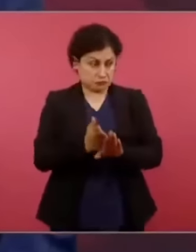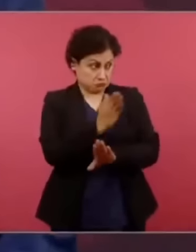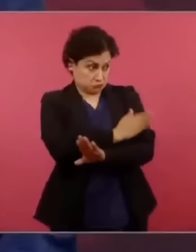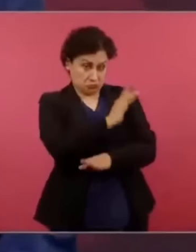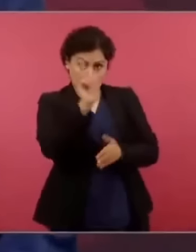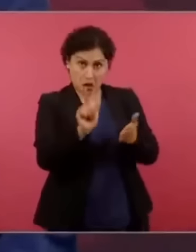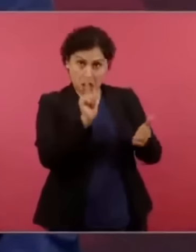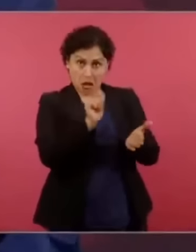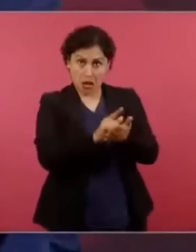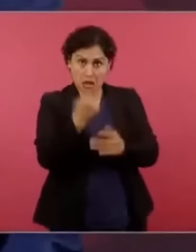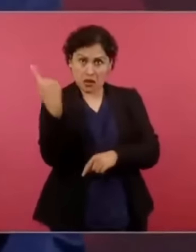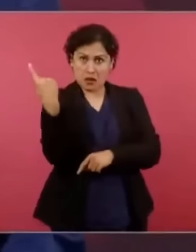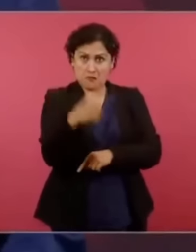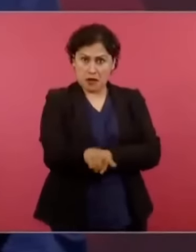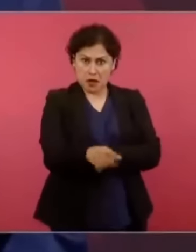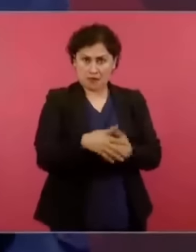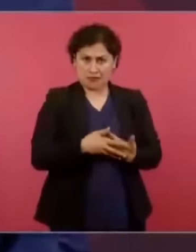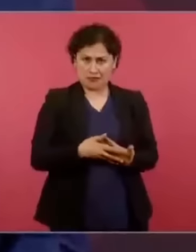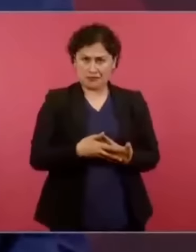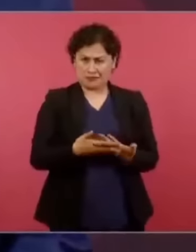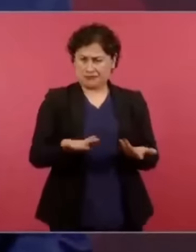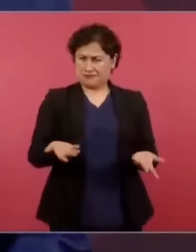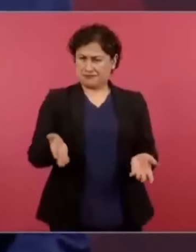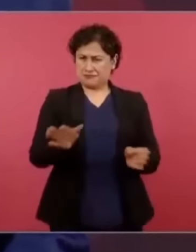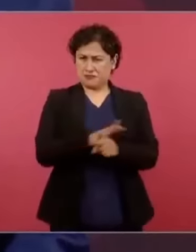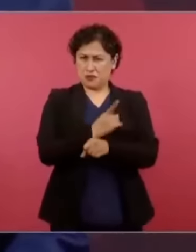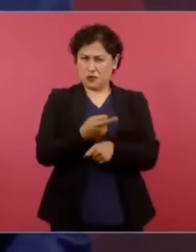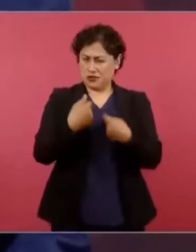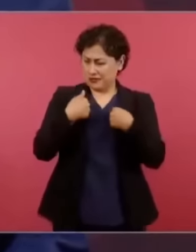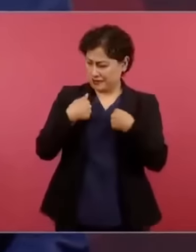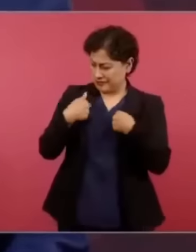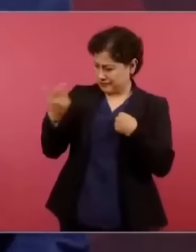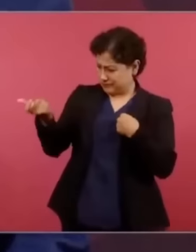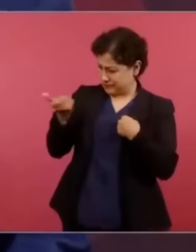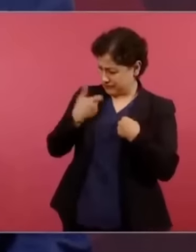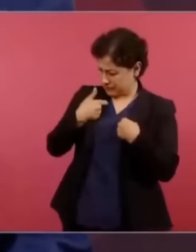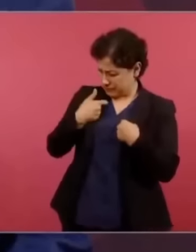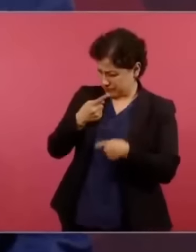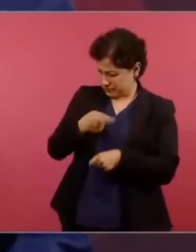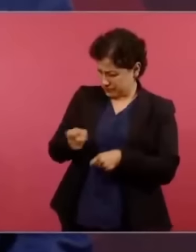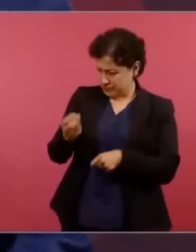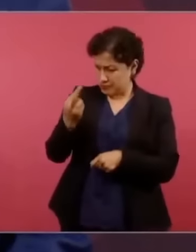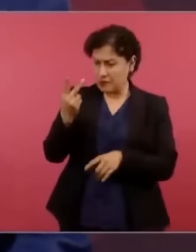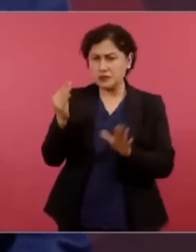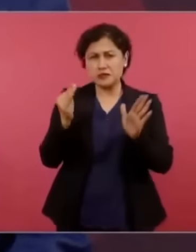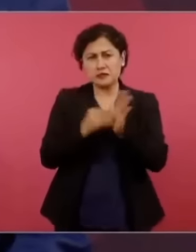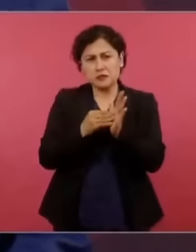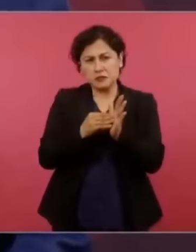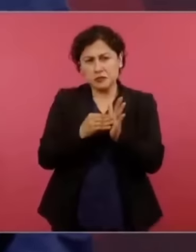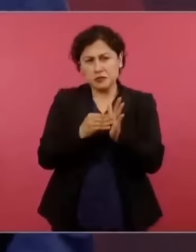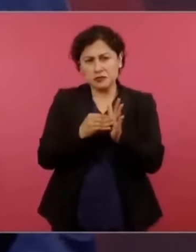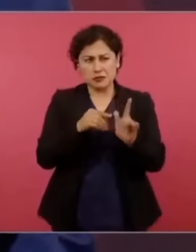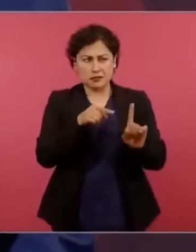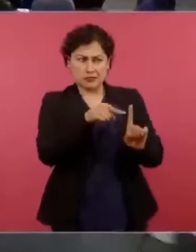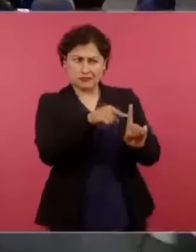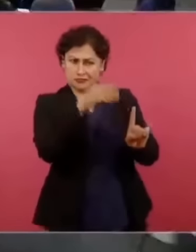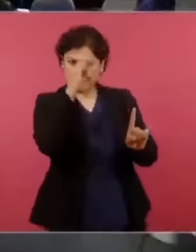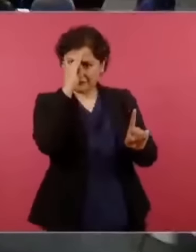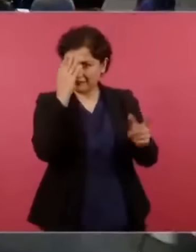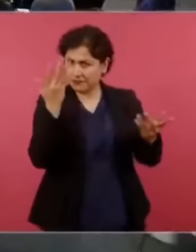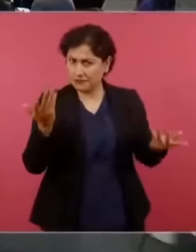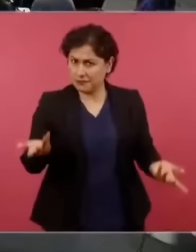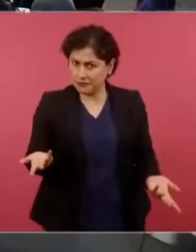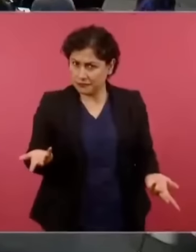¿Y por qué en estos casos 125 mil, que no es una